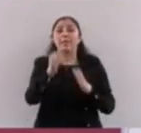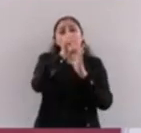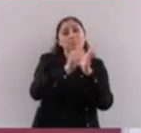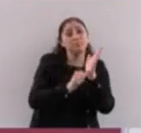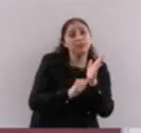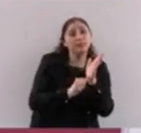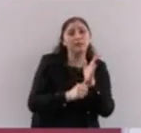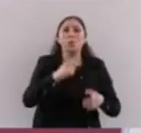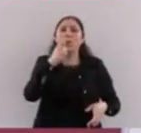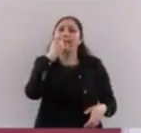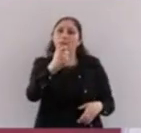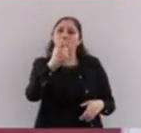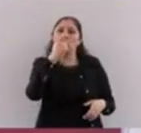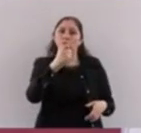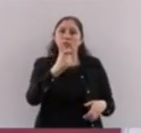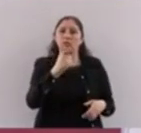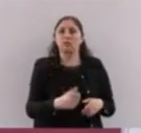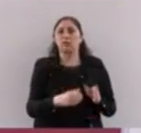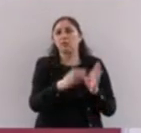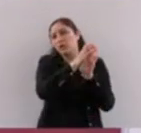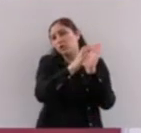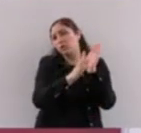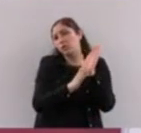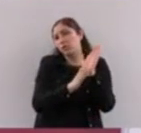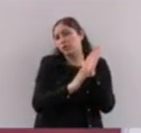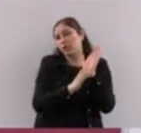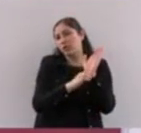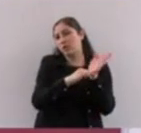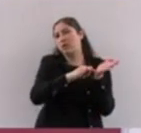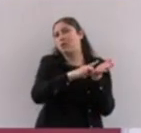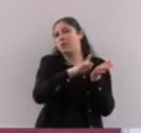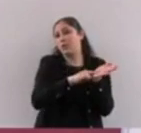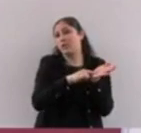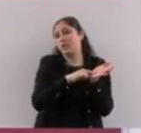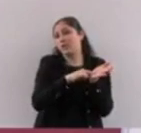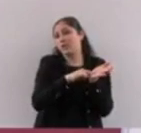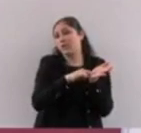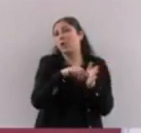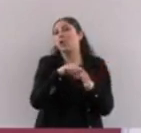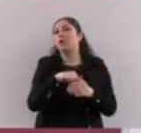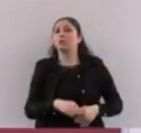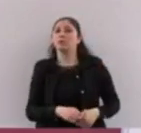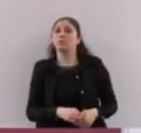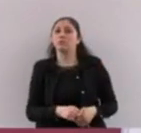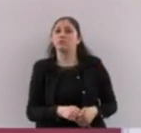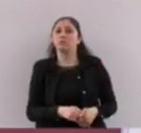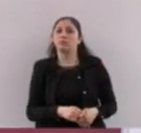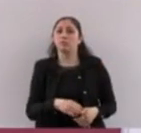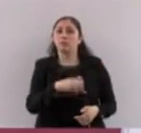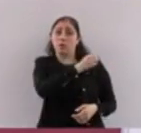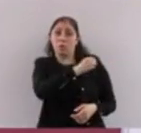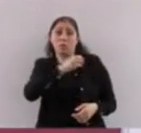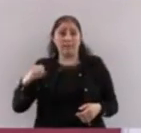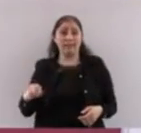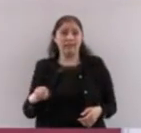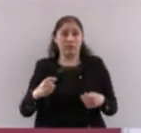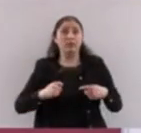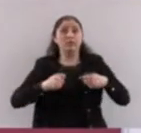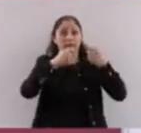la reforma constitucional se estableció no solamente que es una obligación del gobierno entregarles esta pensión,